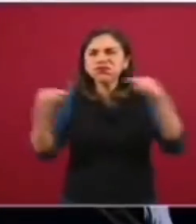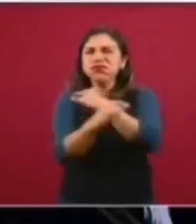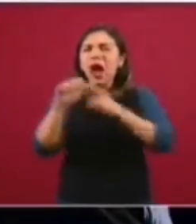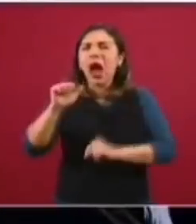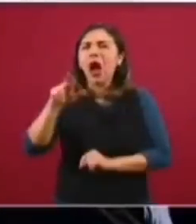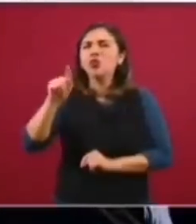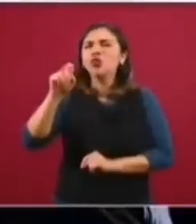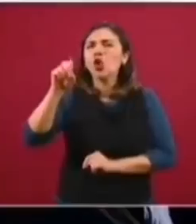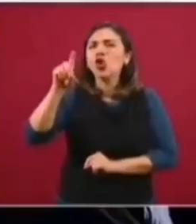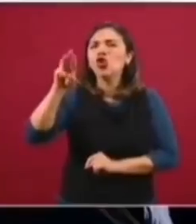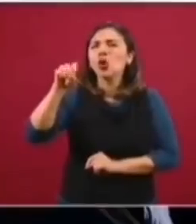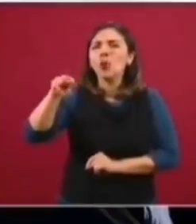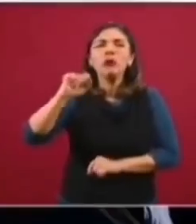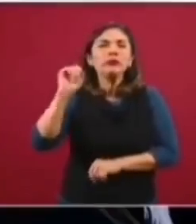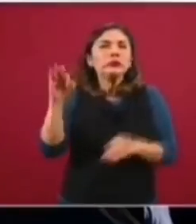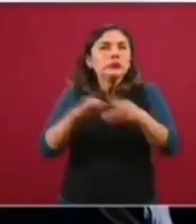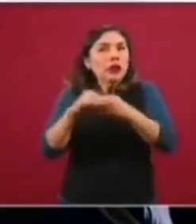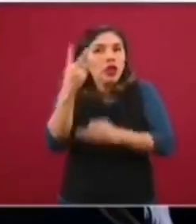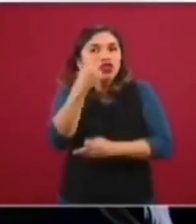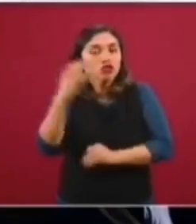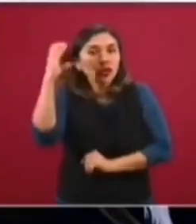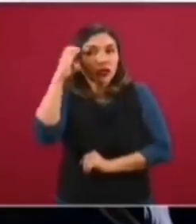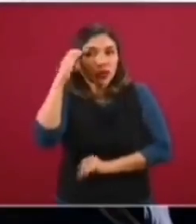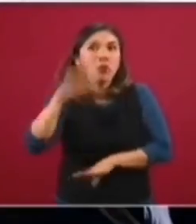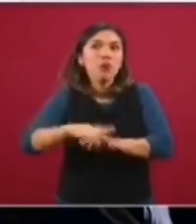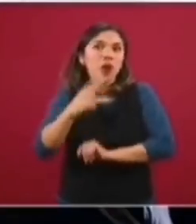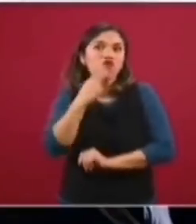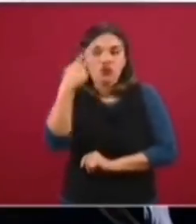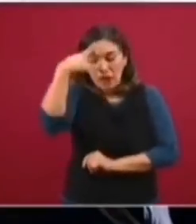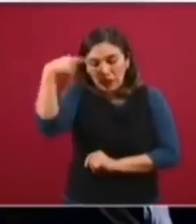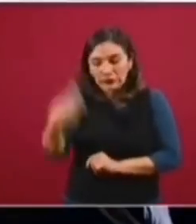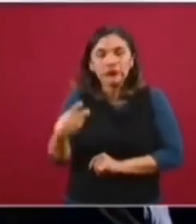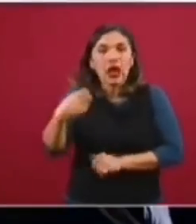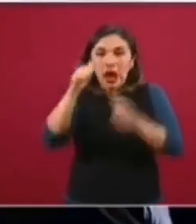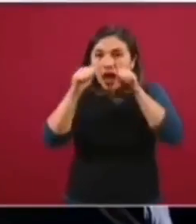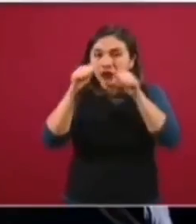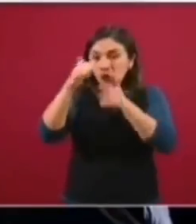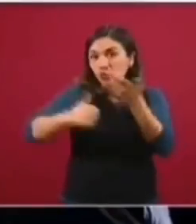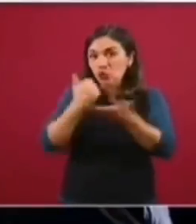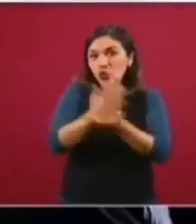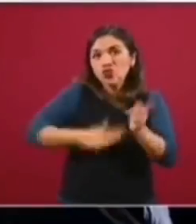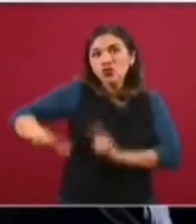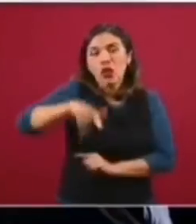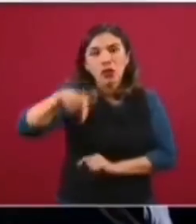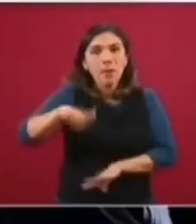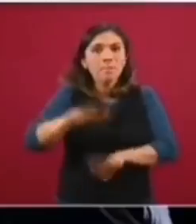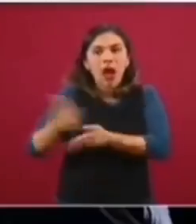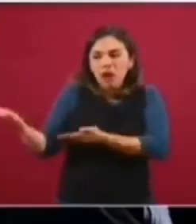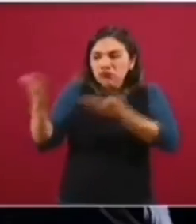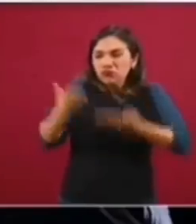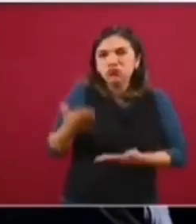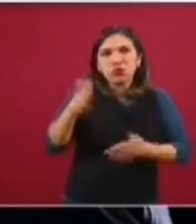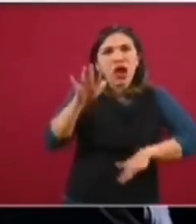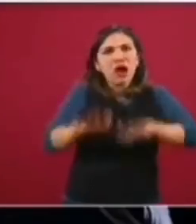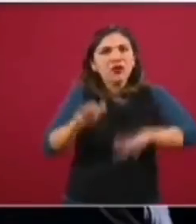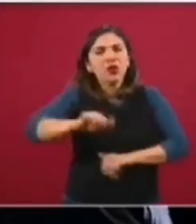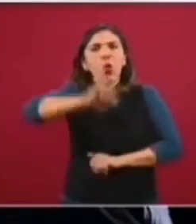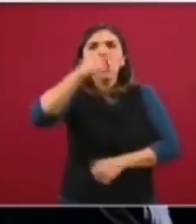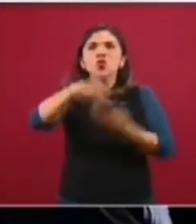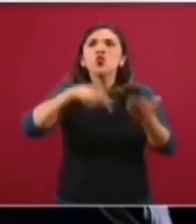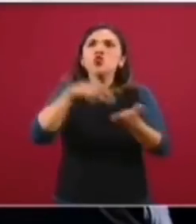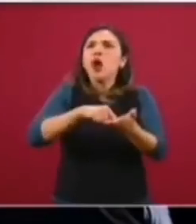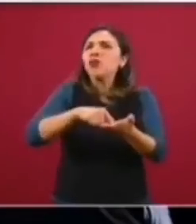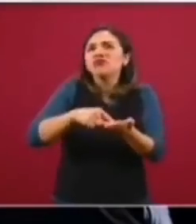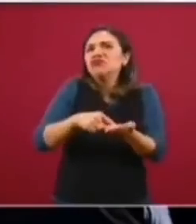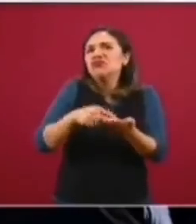que también ha sido muy útil para la zona metropolitana del Valle de México, porque también recibe, de repente, pacientes de otras partes